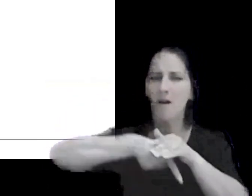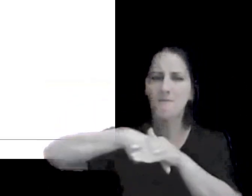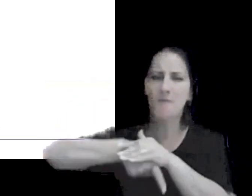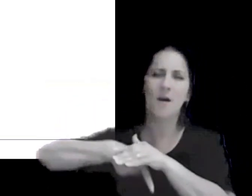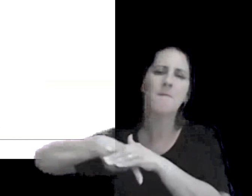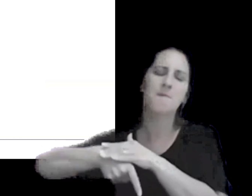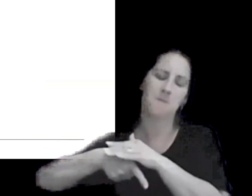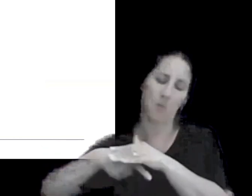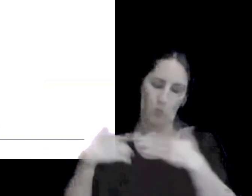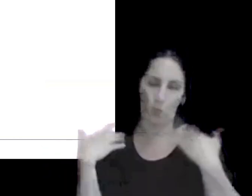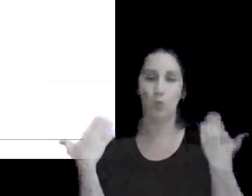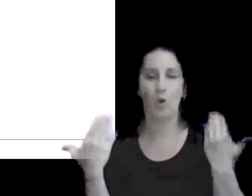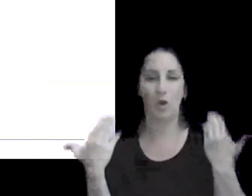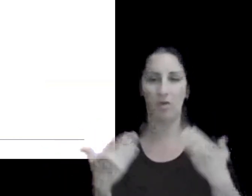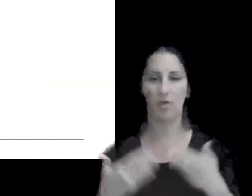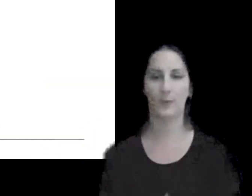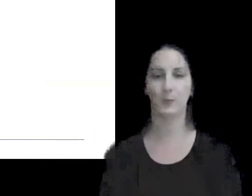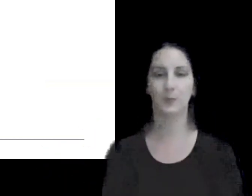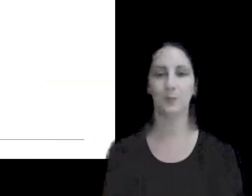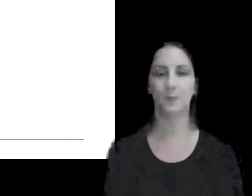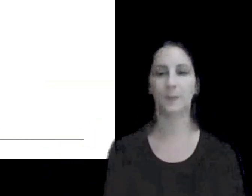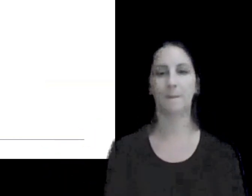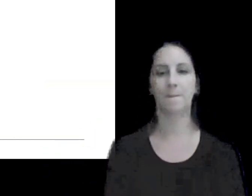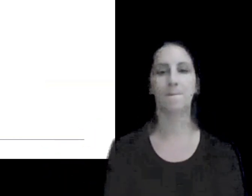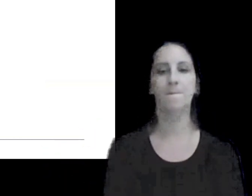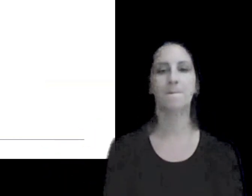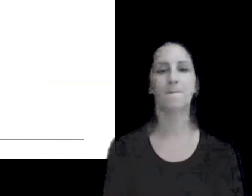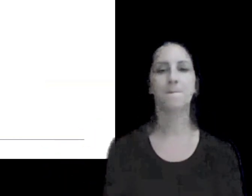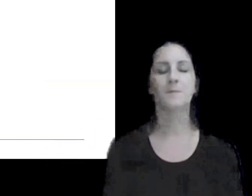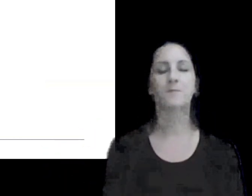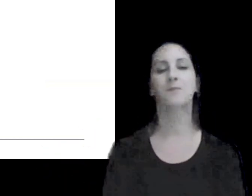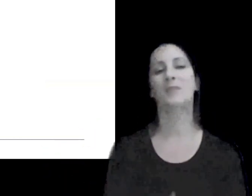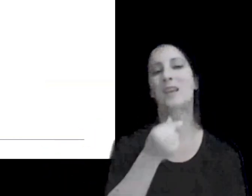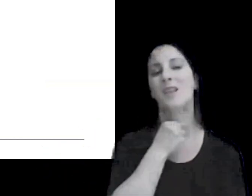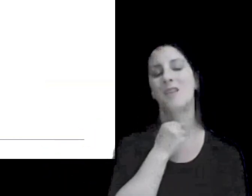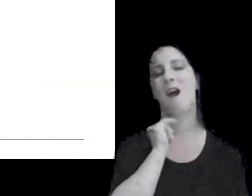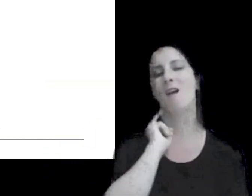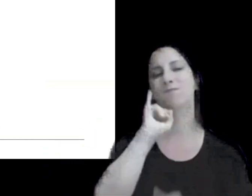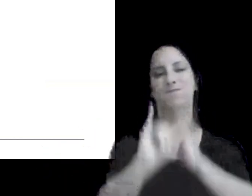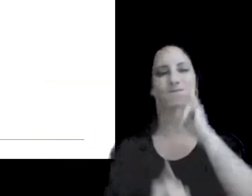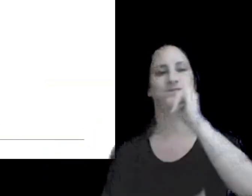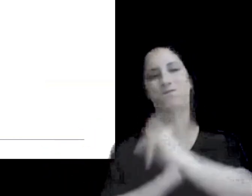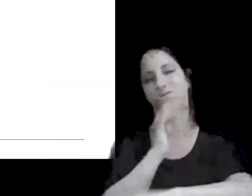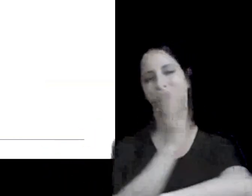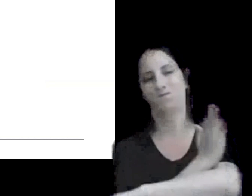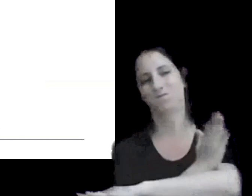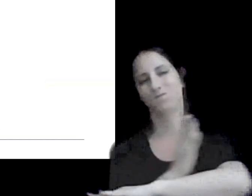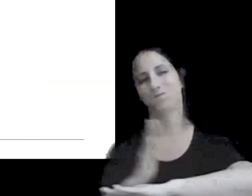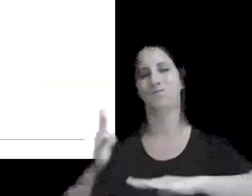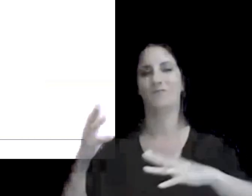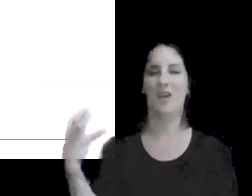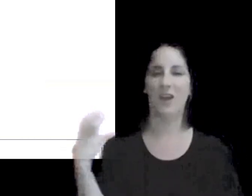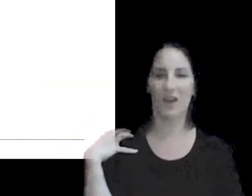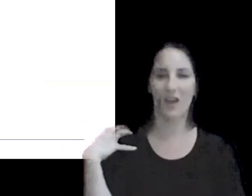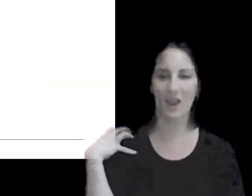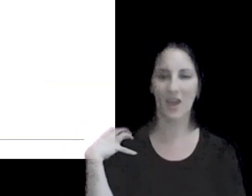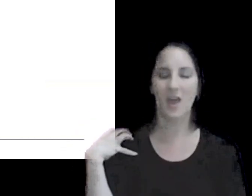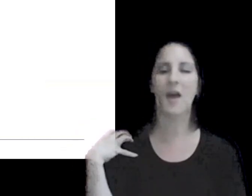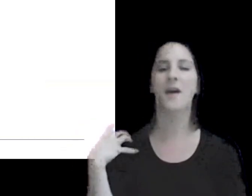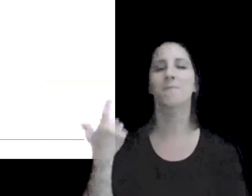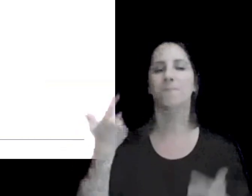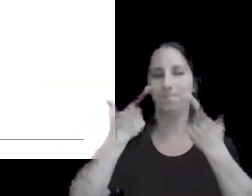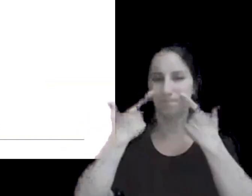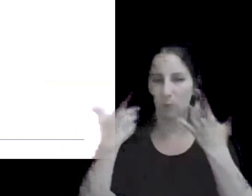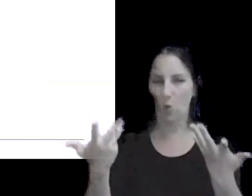nivel pero quería dejar de hacer un pantallazo bastante general que permita graficar